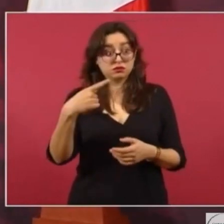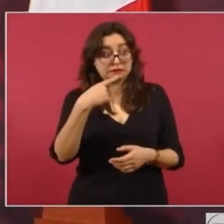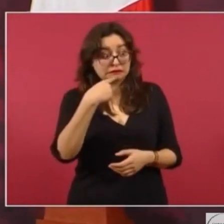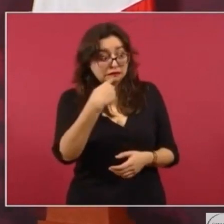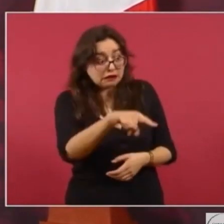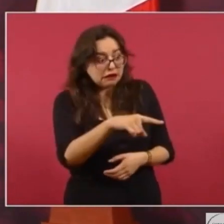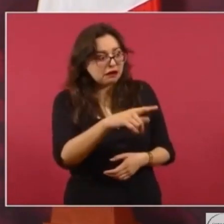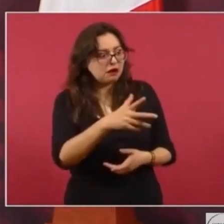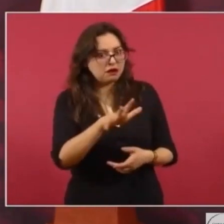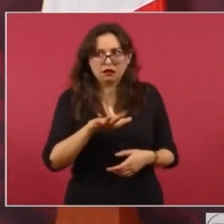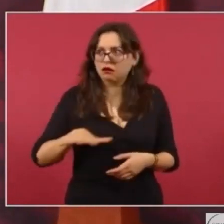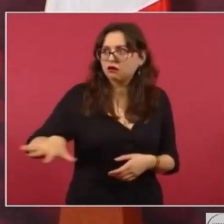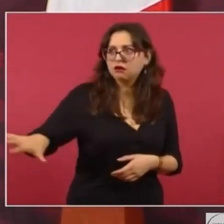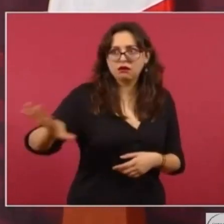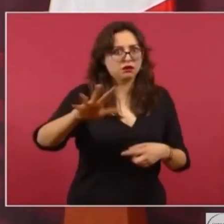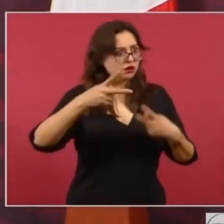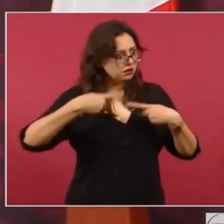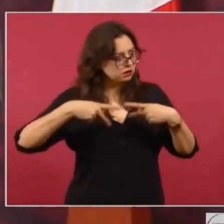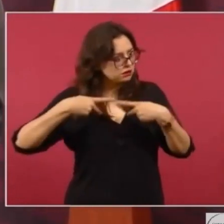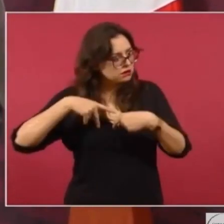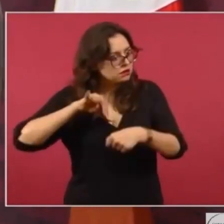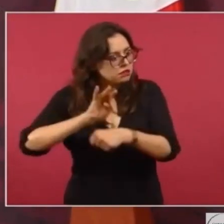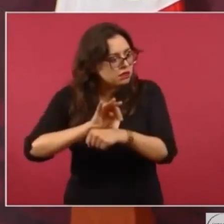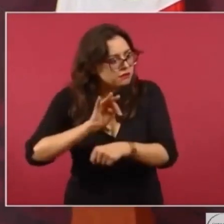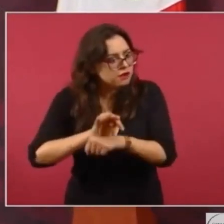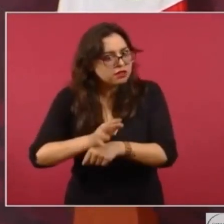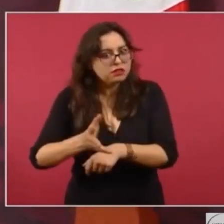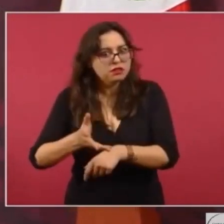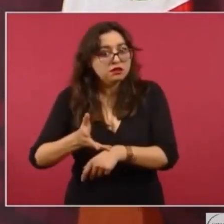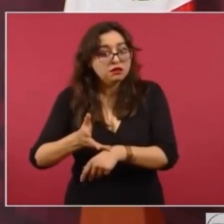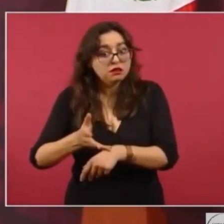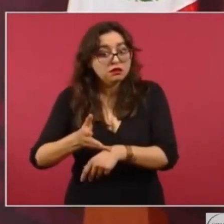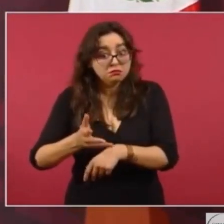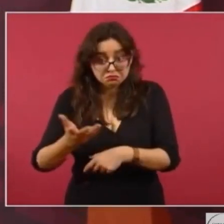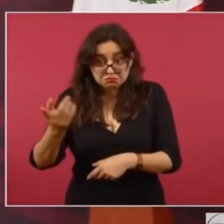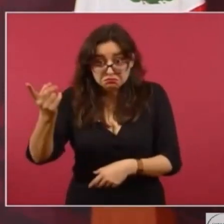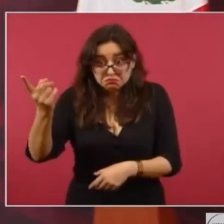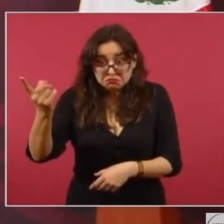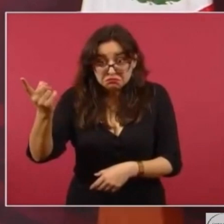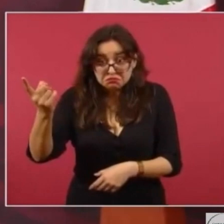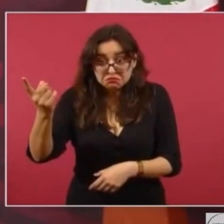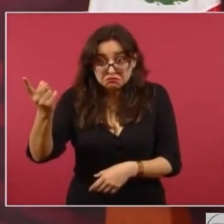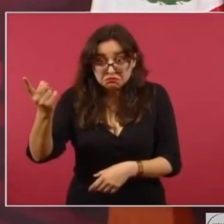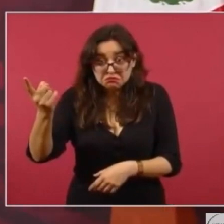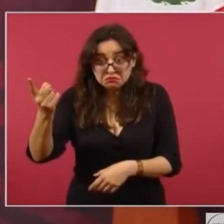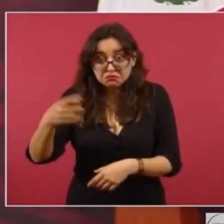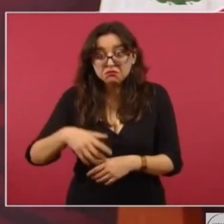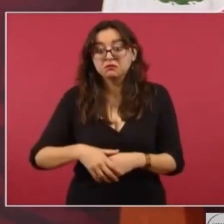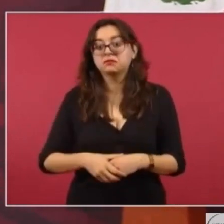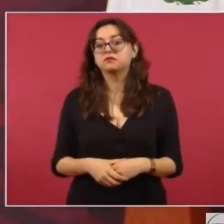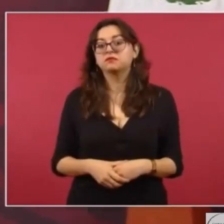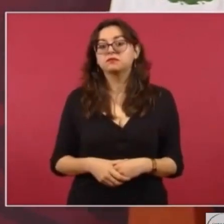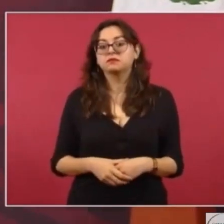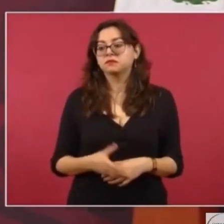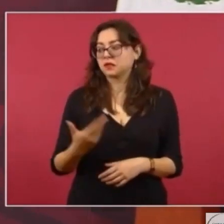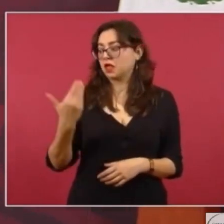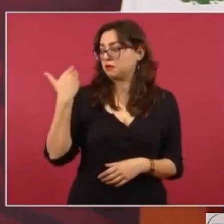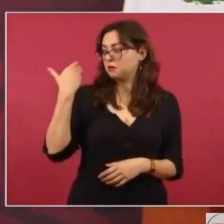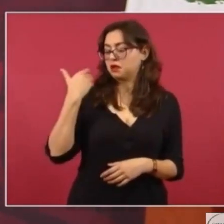¿Se manifestaron cuando desaparecieron los jóvenes de Ayotzinapa?